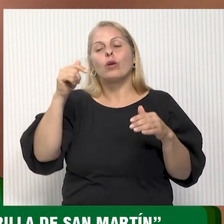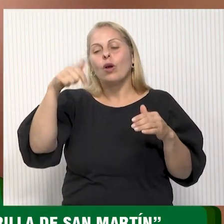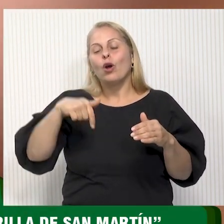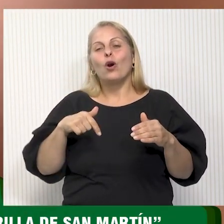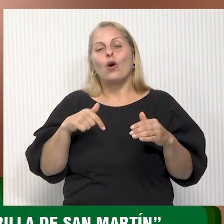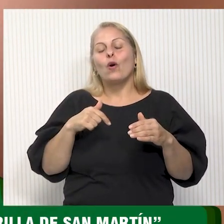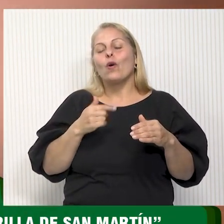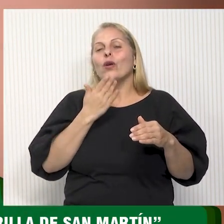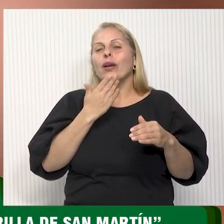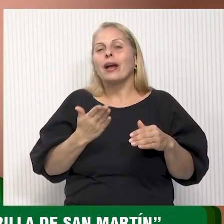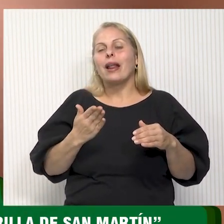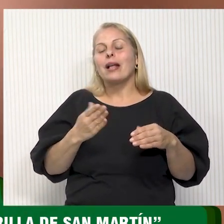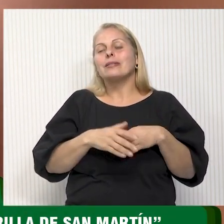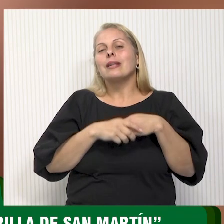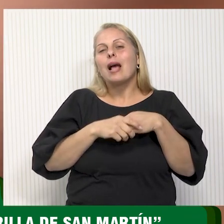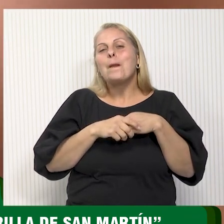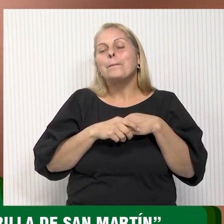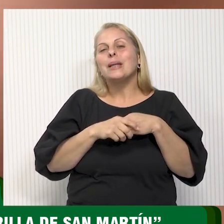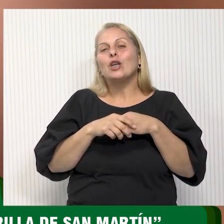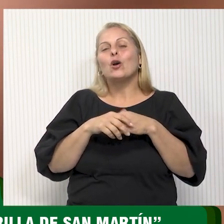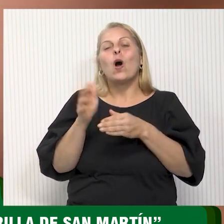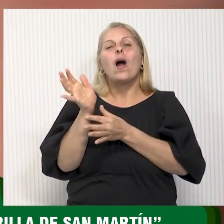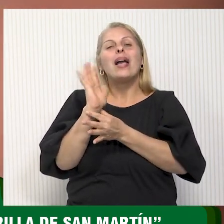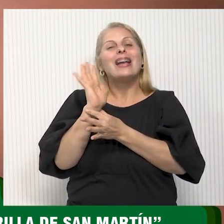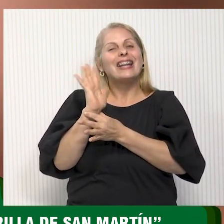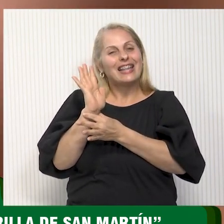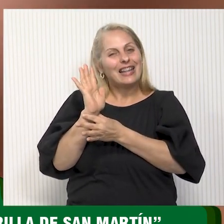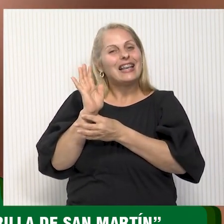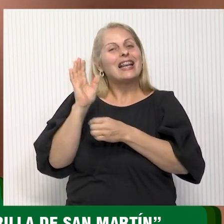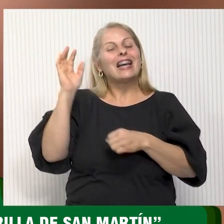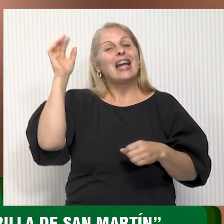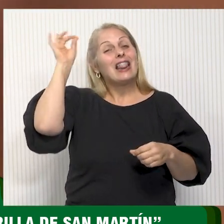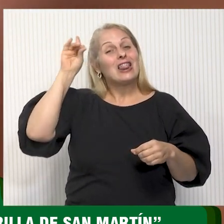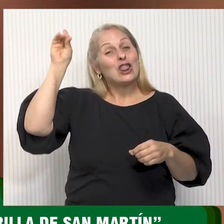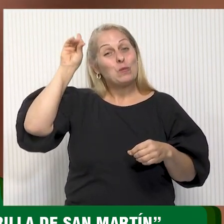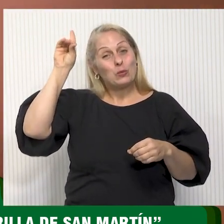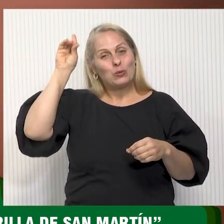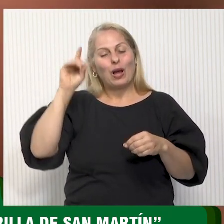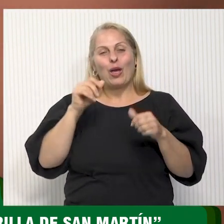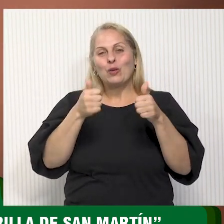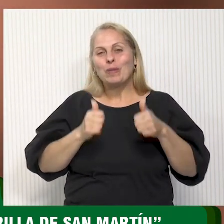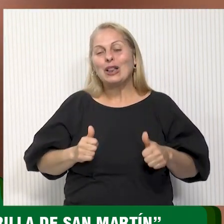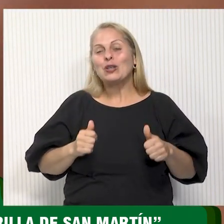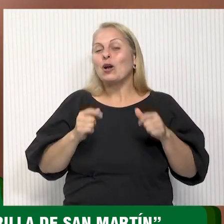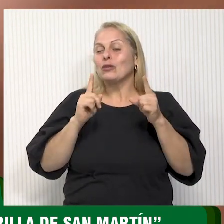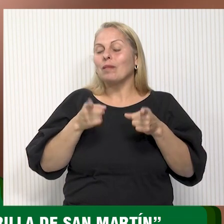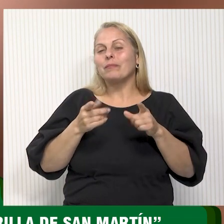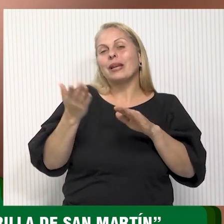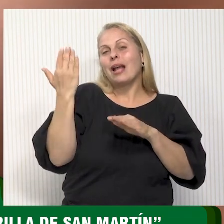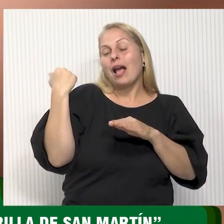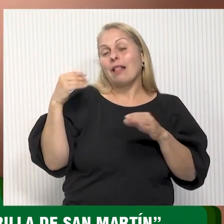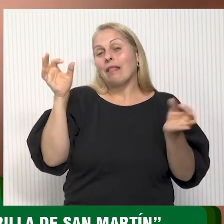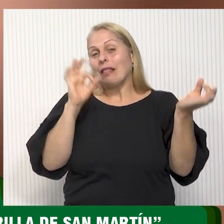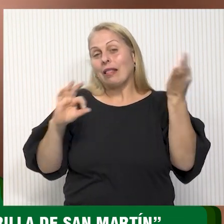mi querido amigo Eduardo Linger, que además con él también compartimos tablas, no sé si lo saben,